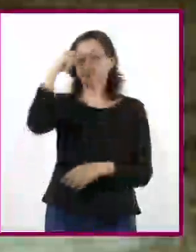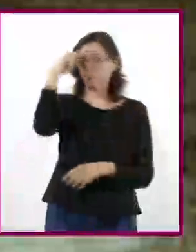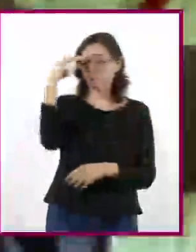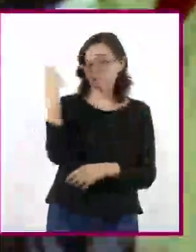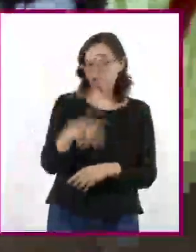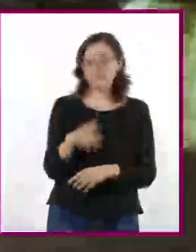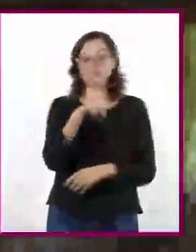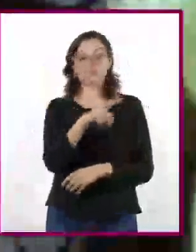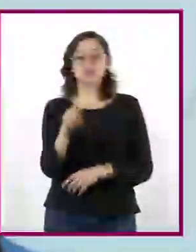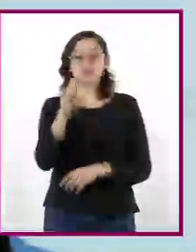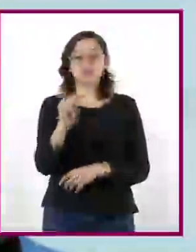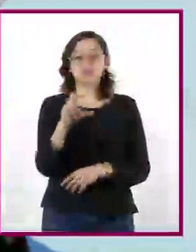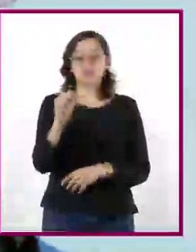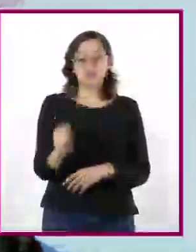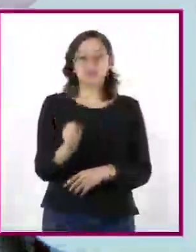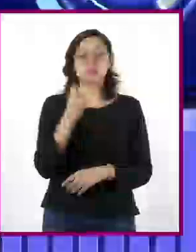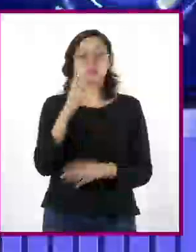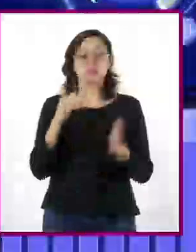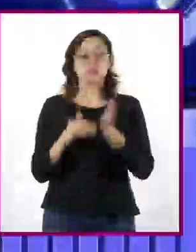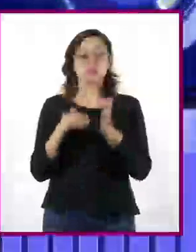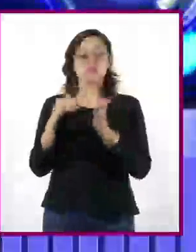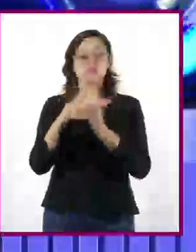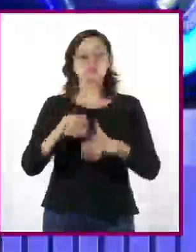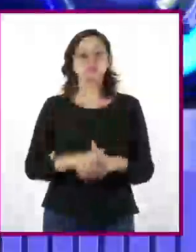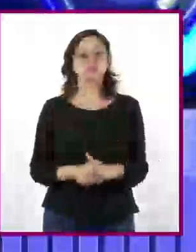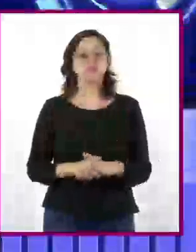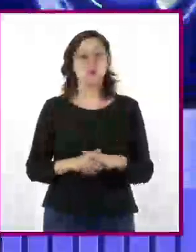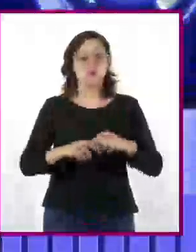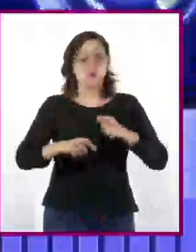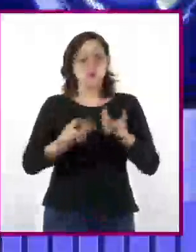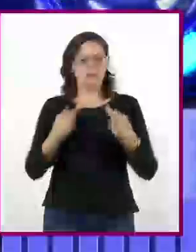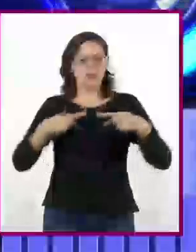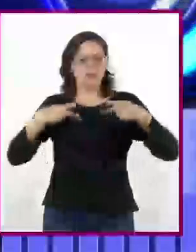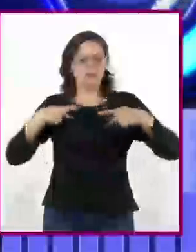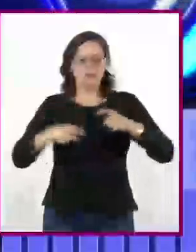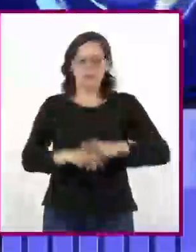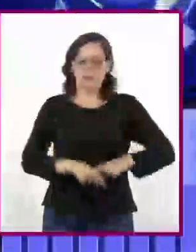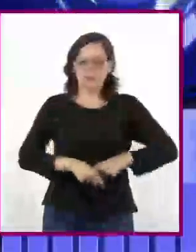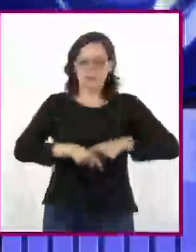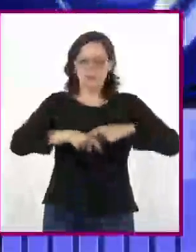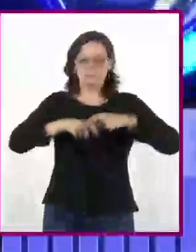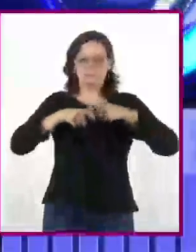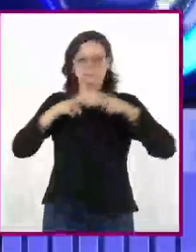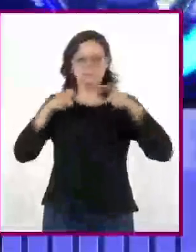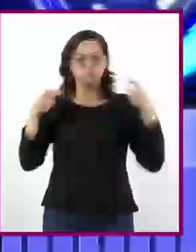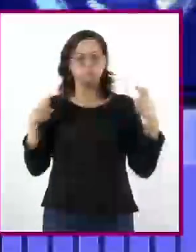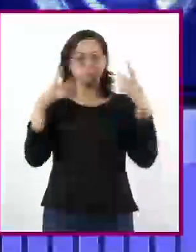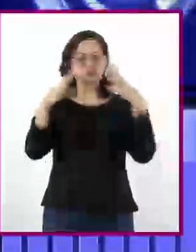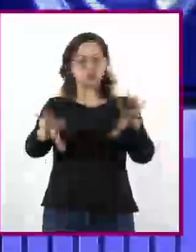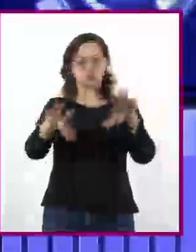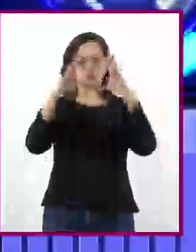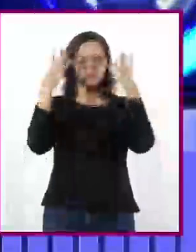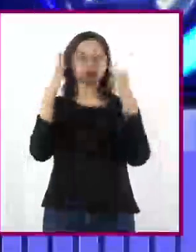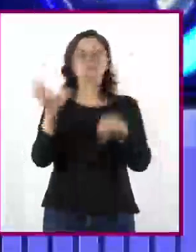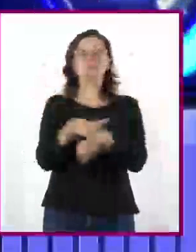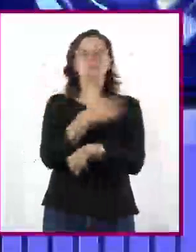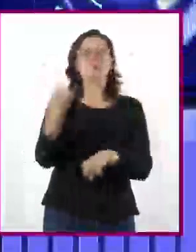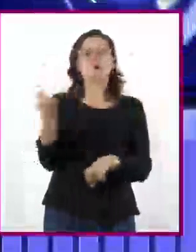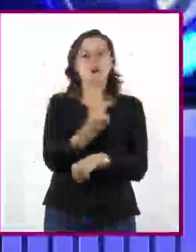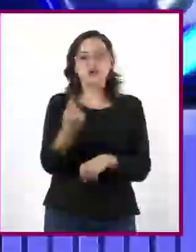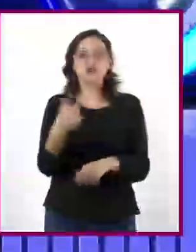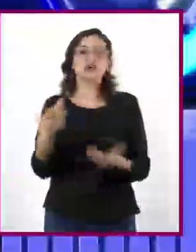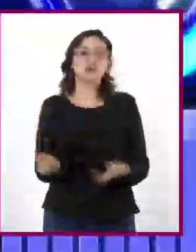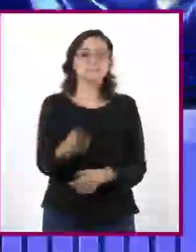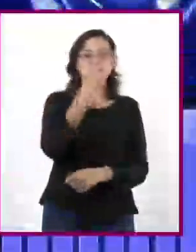rebasará los 164 millones. Este acelerado aumento de la población en el mundo es resultado de los avances en la medicina,